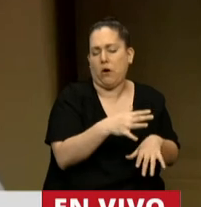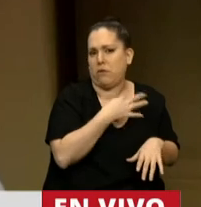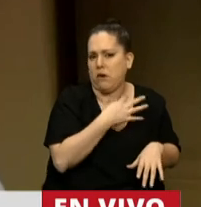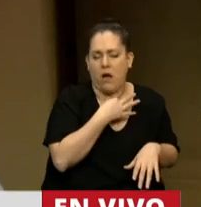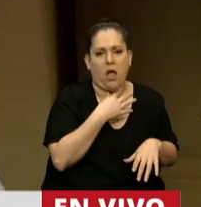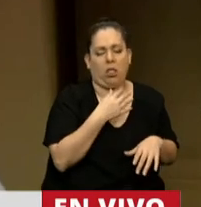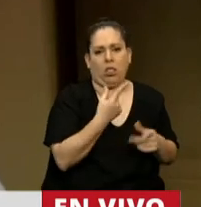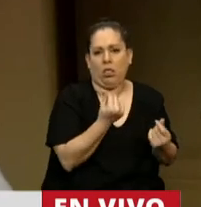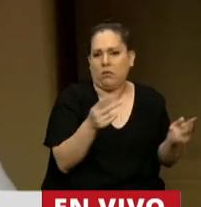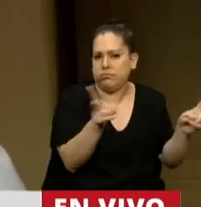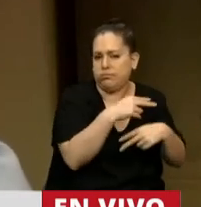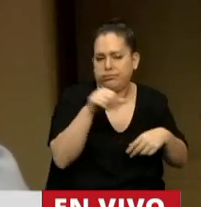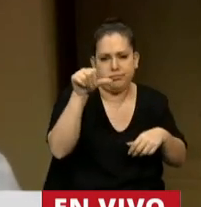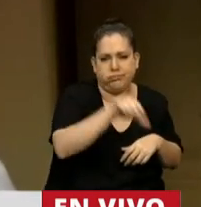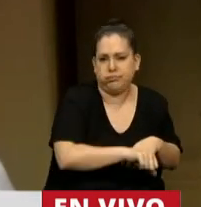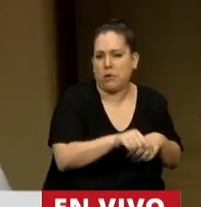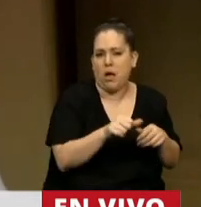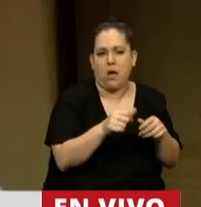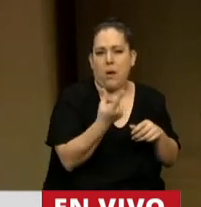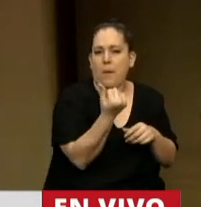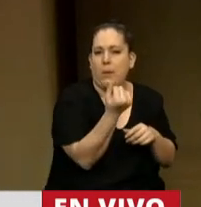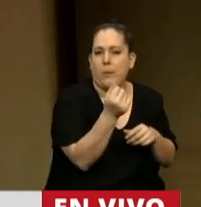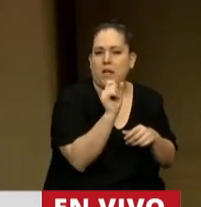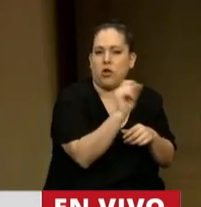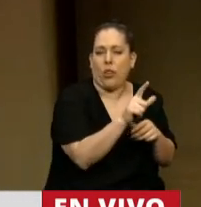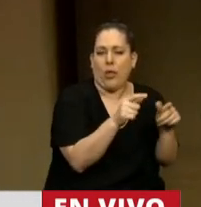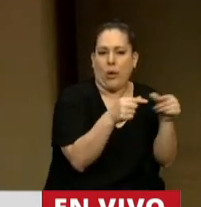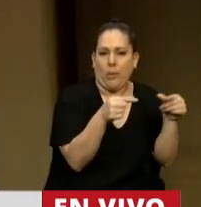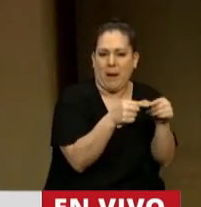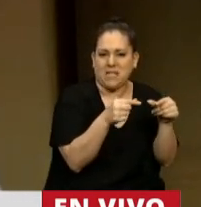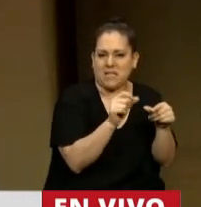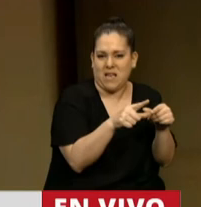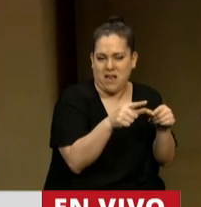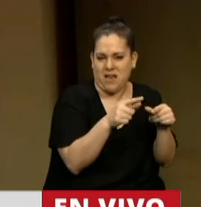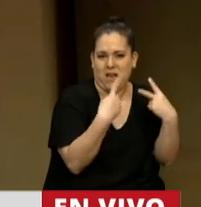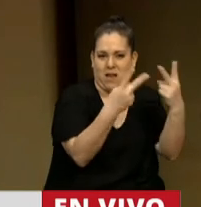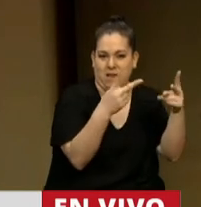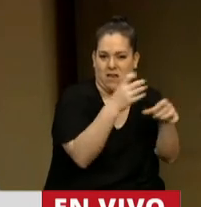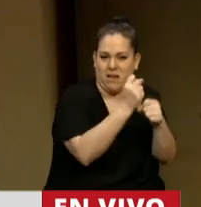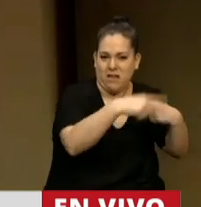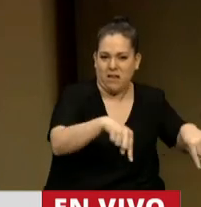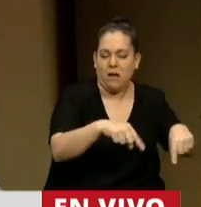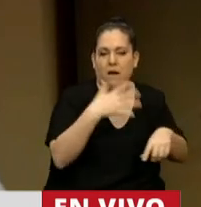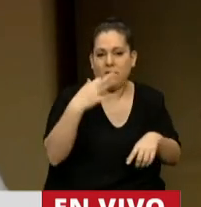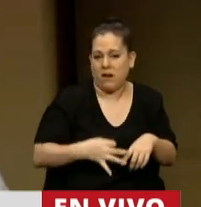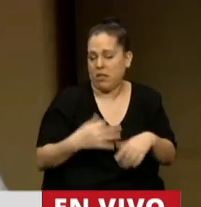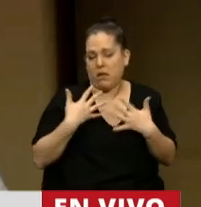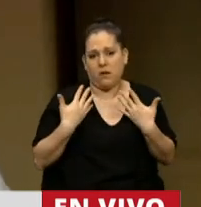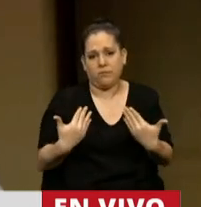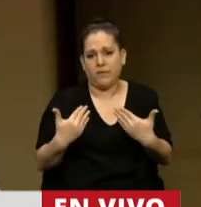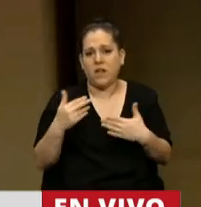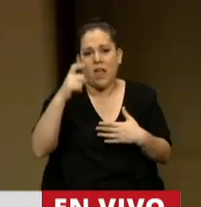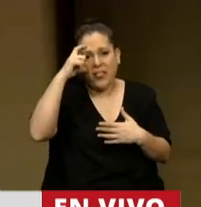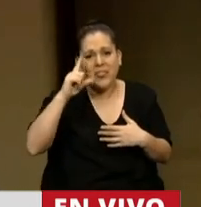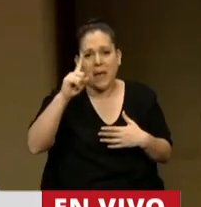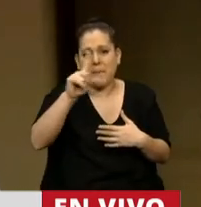facturación ha caído, del boleto ha caído casi 90% en algunos casos. Celebramos esos 10.500 millones de pesos